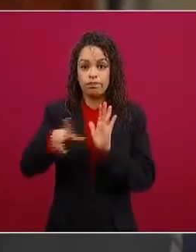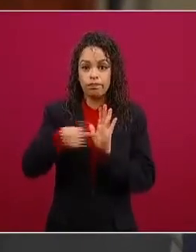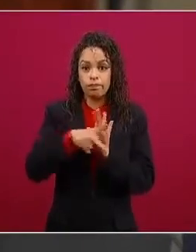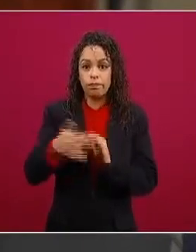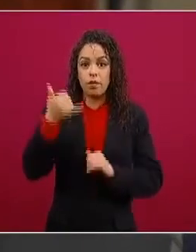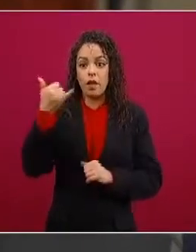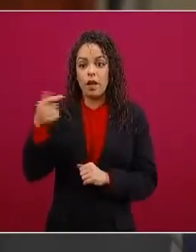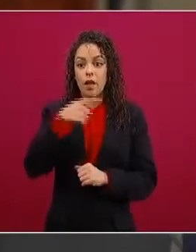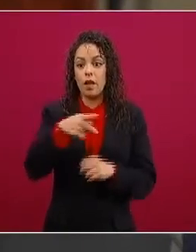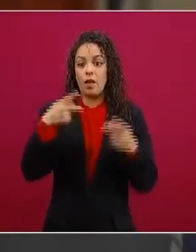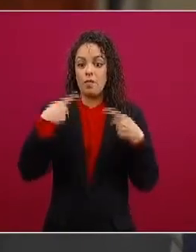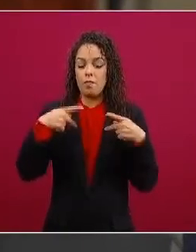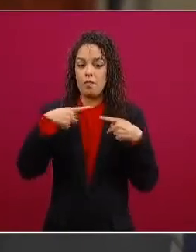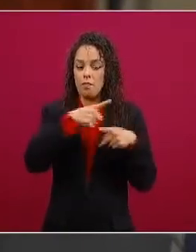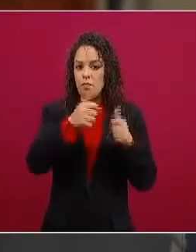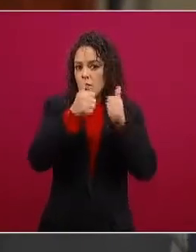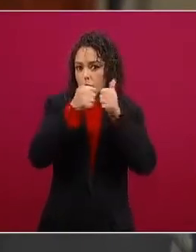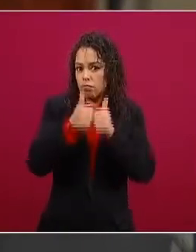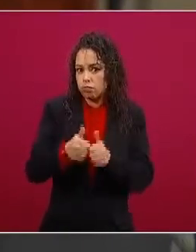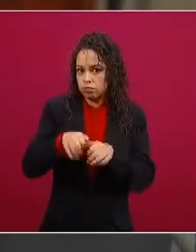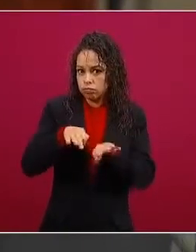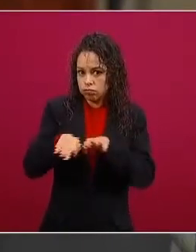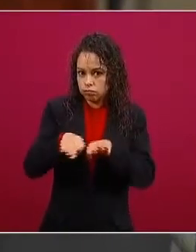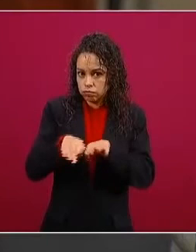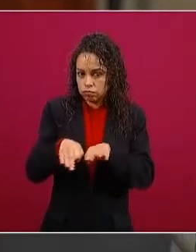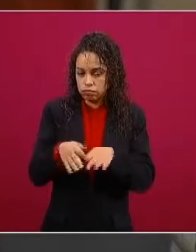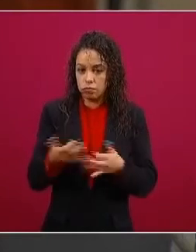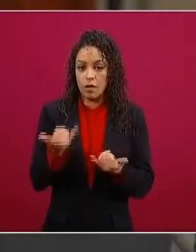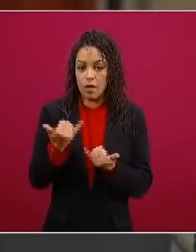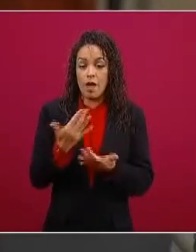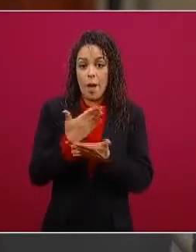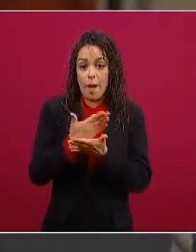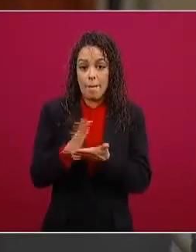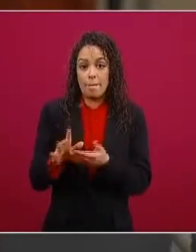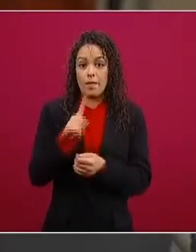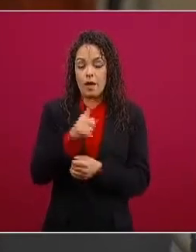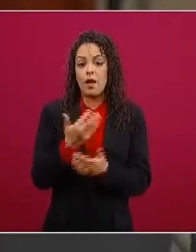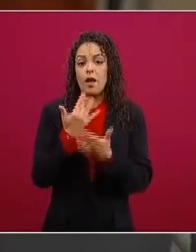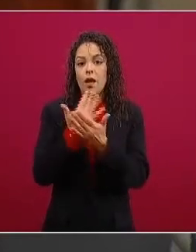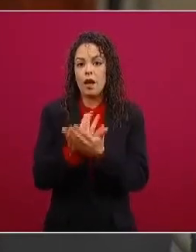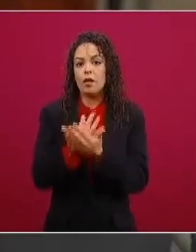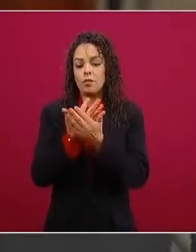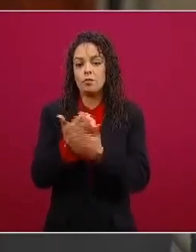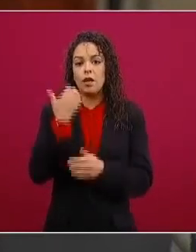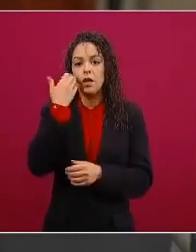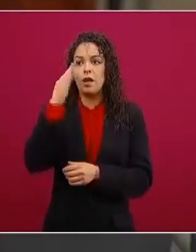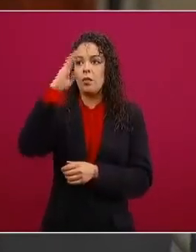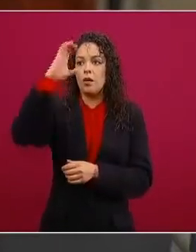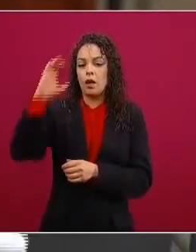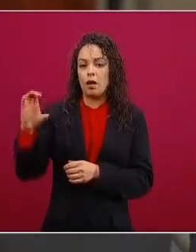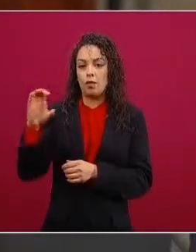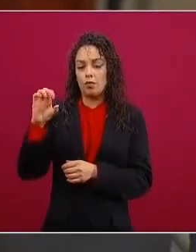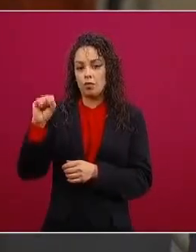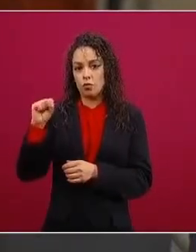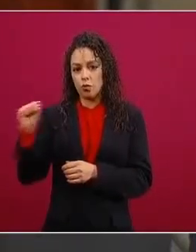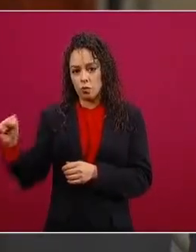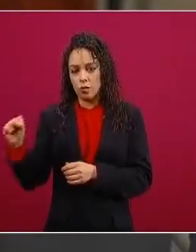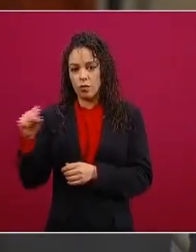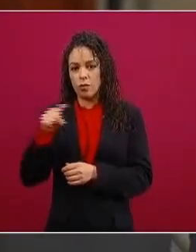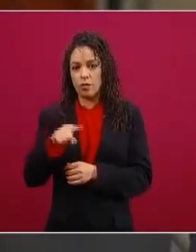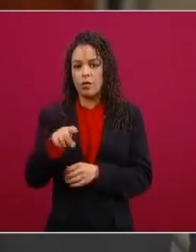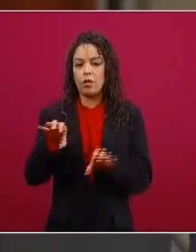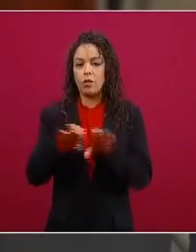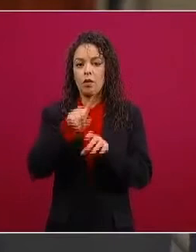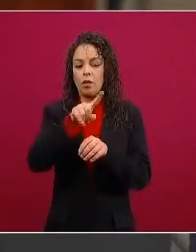tienda y aparte quiso meterse está esperando meter una mina en Baja California Sur o sea tiene contratos en la